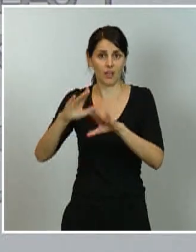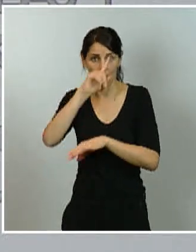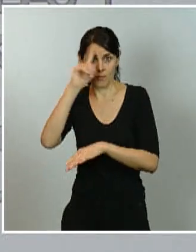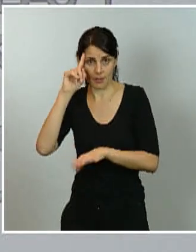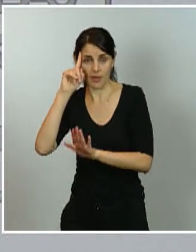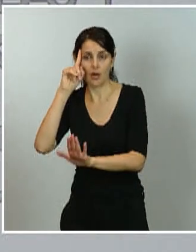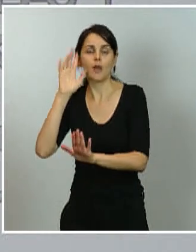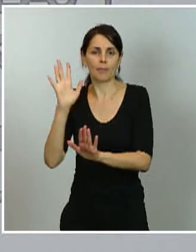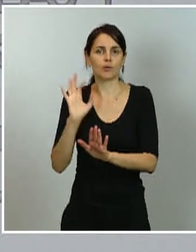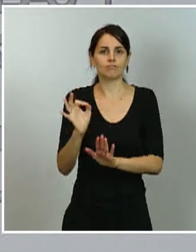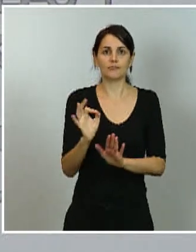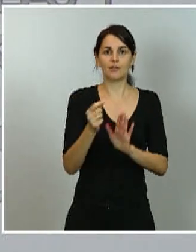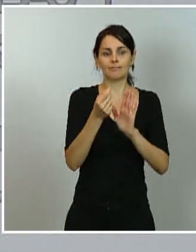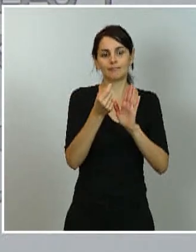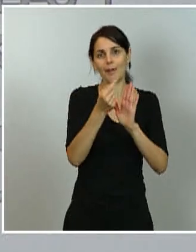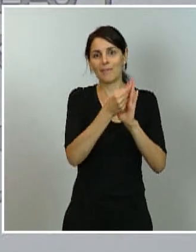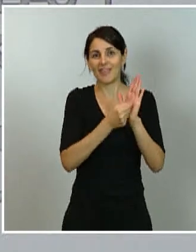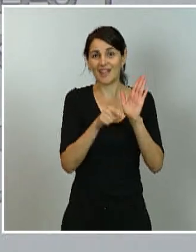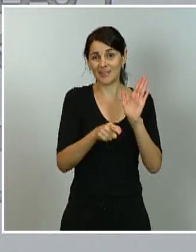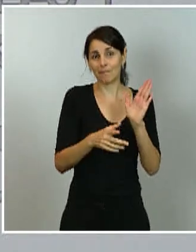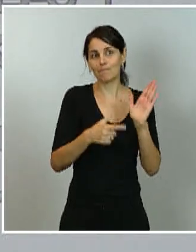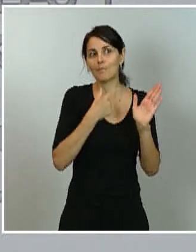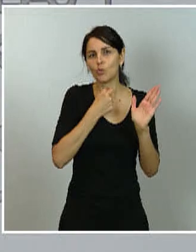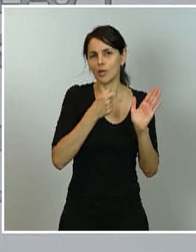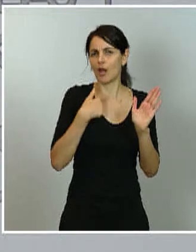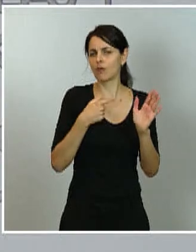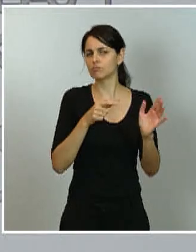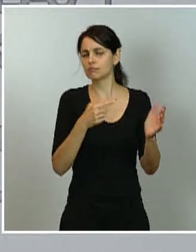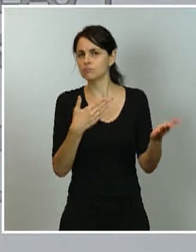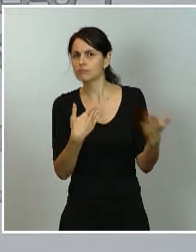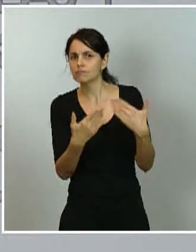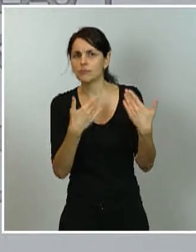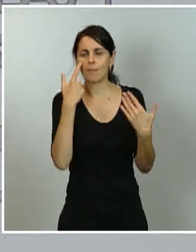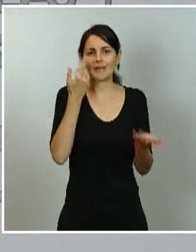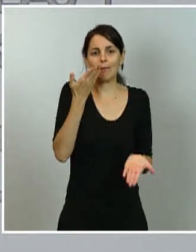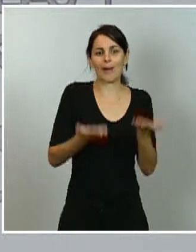pudiéramos discutir en este contexto y valorar también si el gobierno tiene que dar algún tipo de apoyo al respecto.